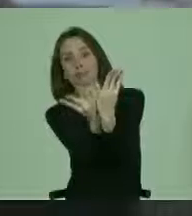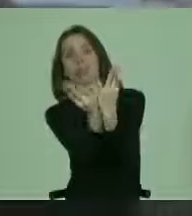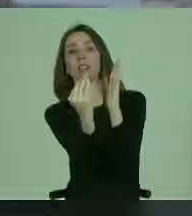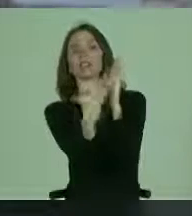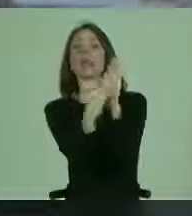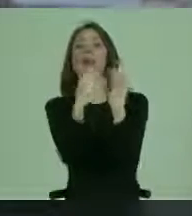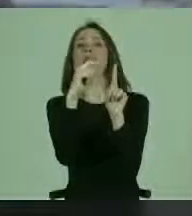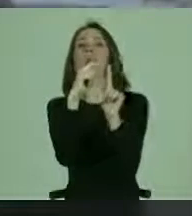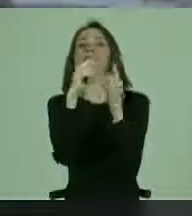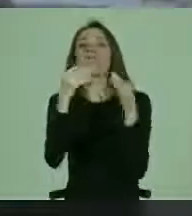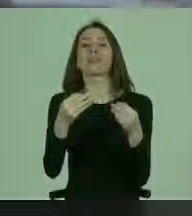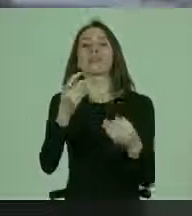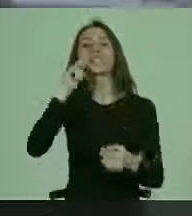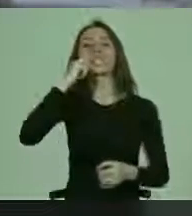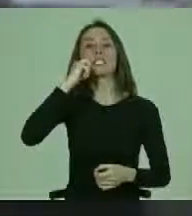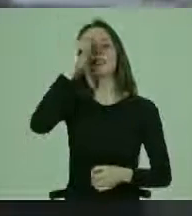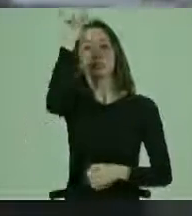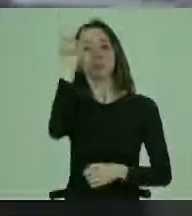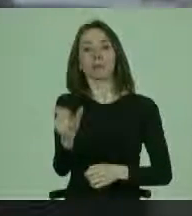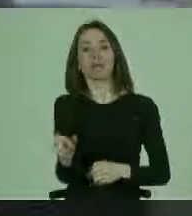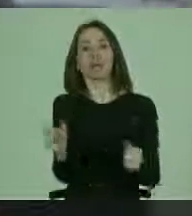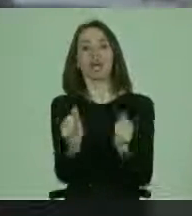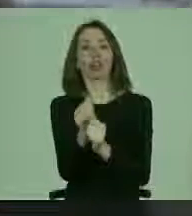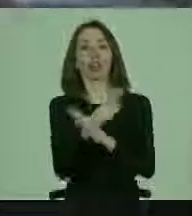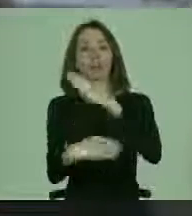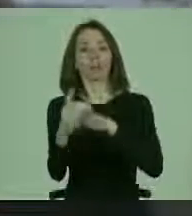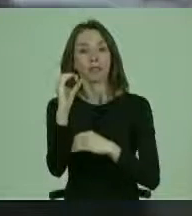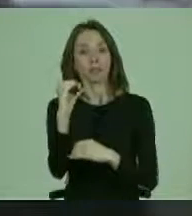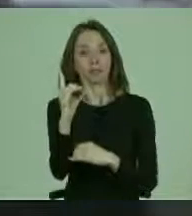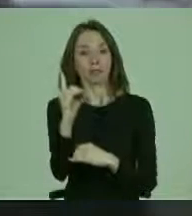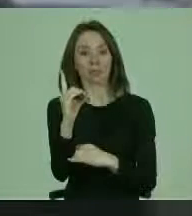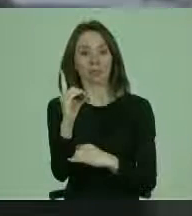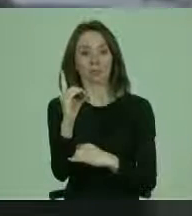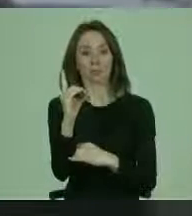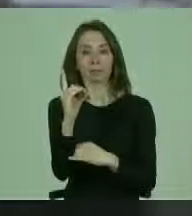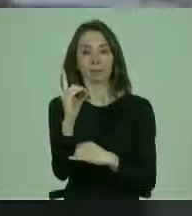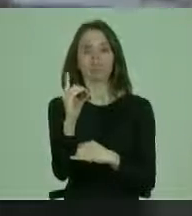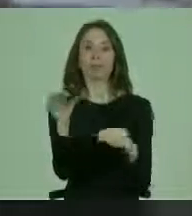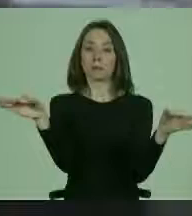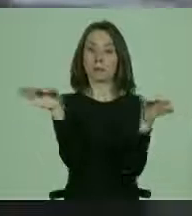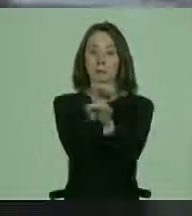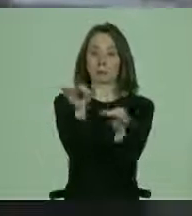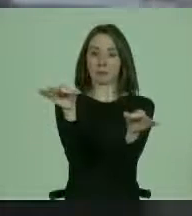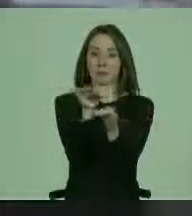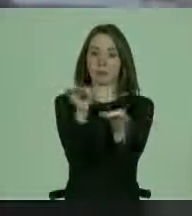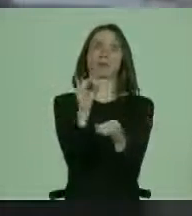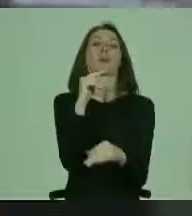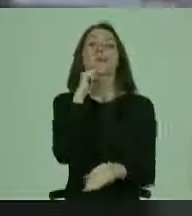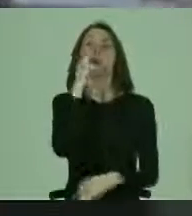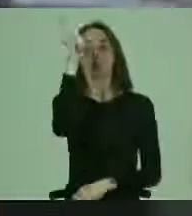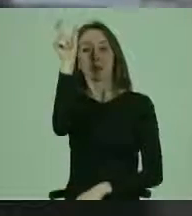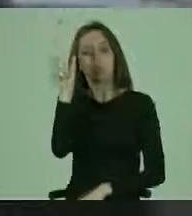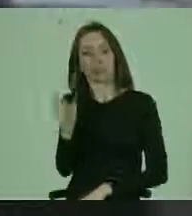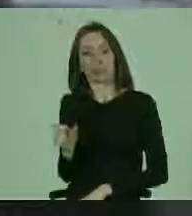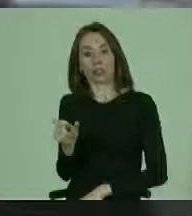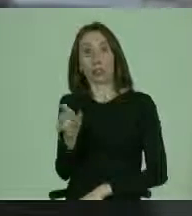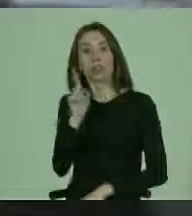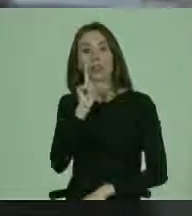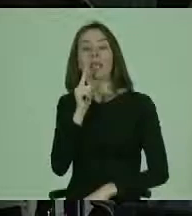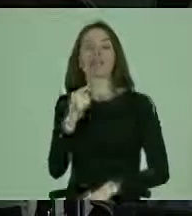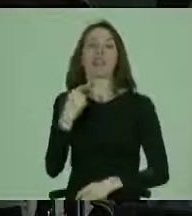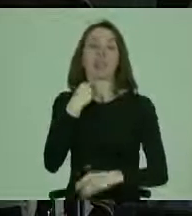define una persona con discapacidad. Dicho de otra manera, si una persona que presenta